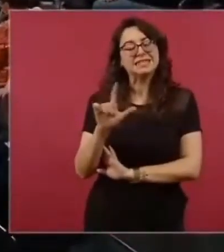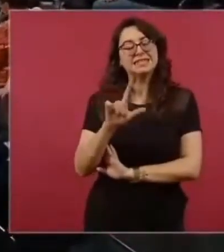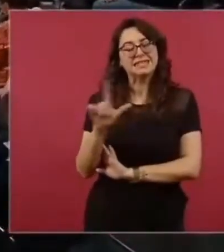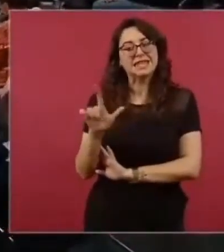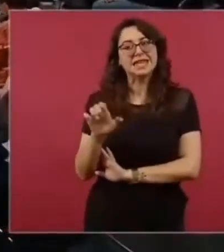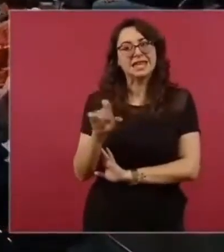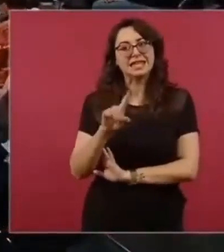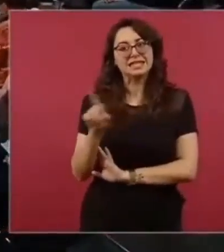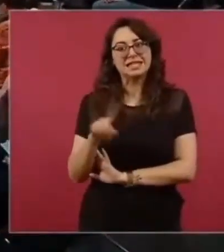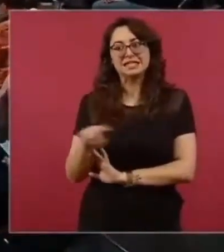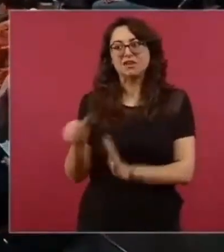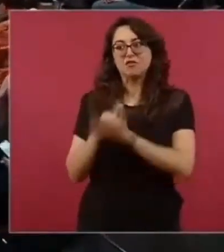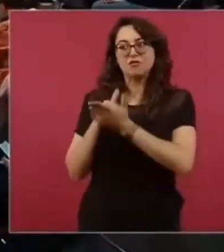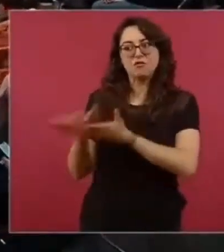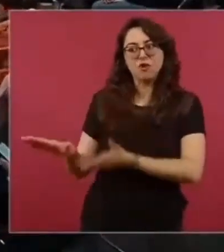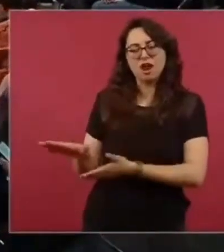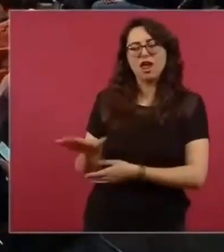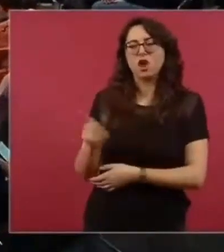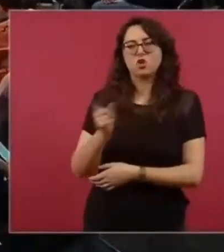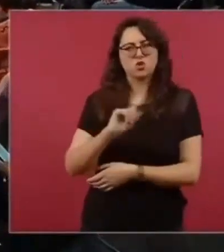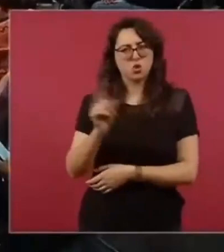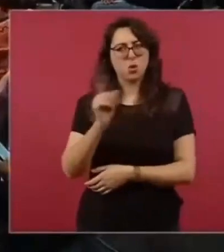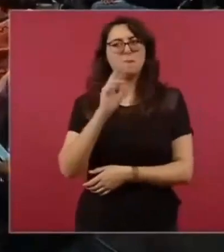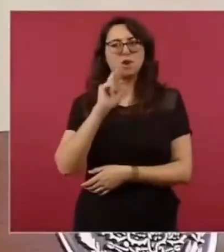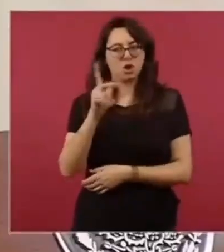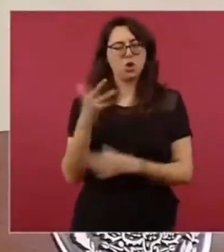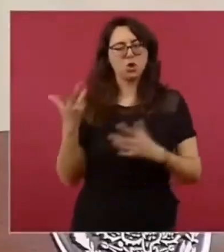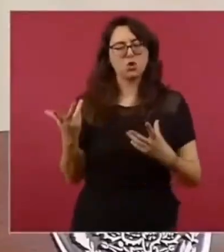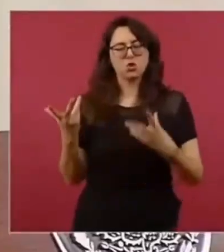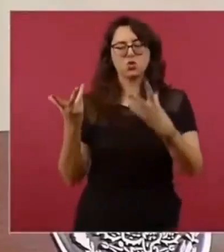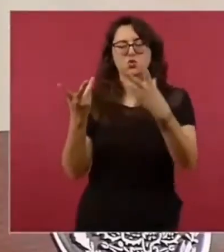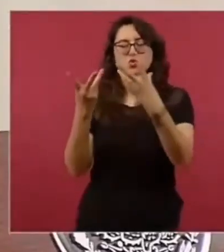la están queriendo hacer a un lado.